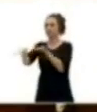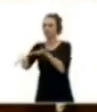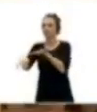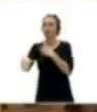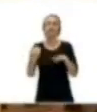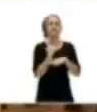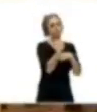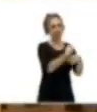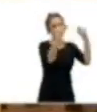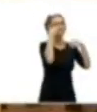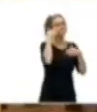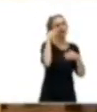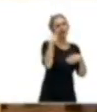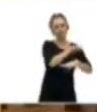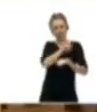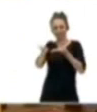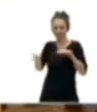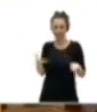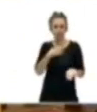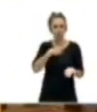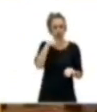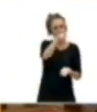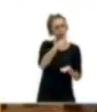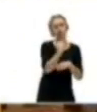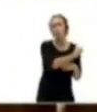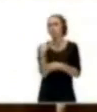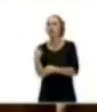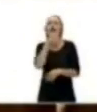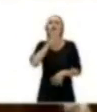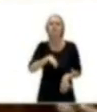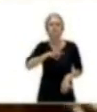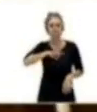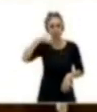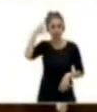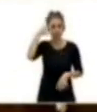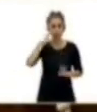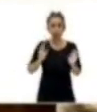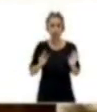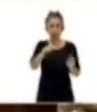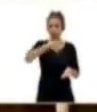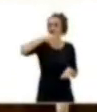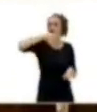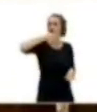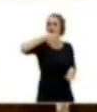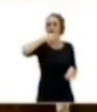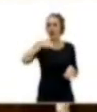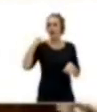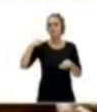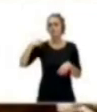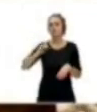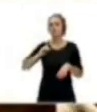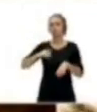¿De qué lado está usted, señor Clavijo? En su discurso citó a todos sus predecesores.